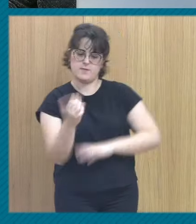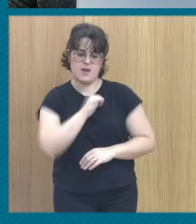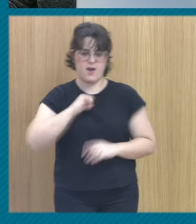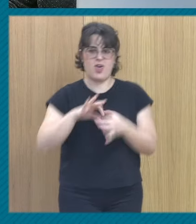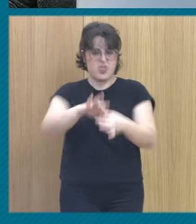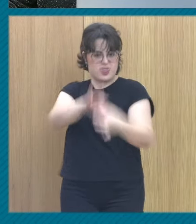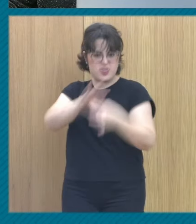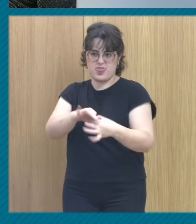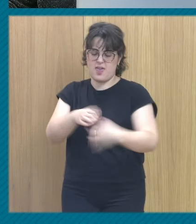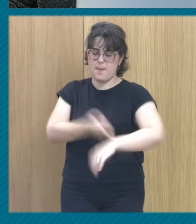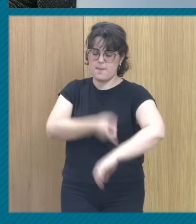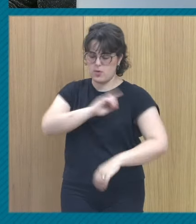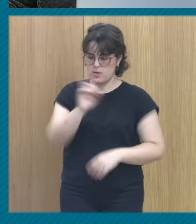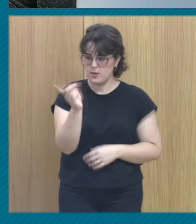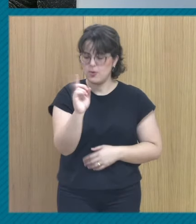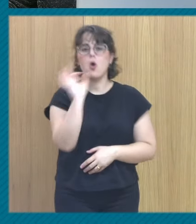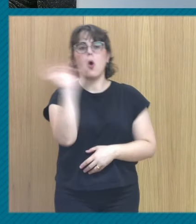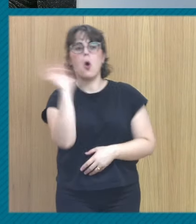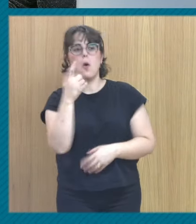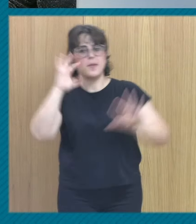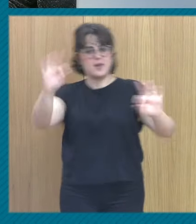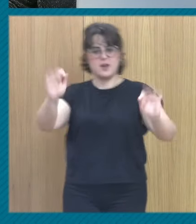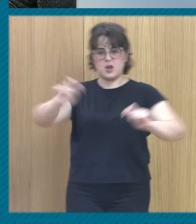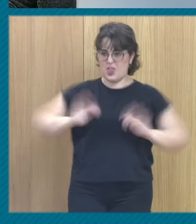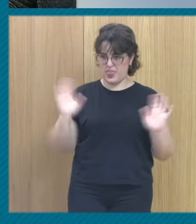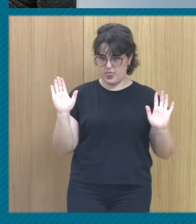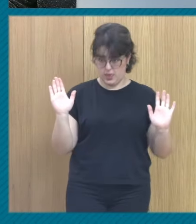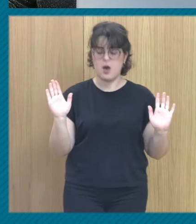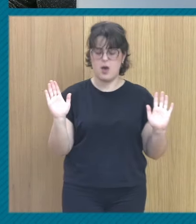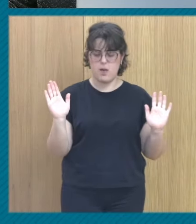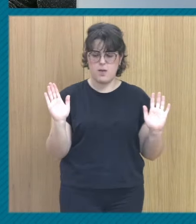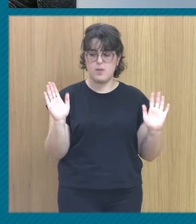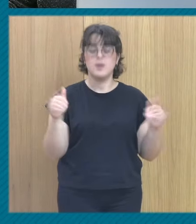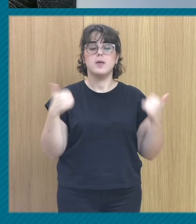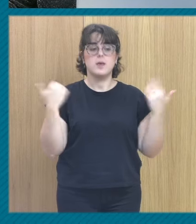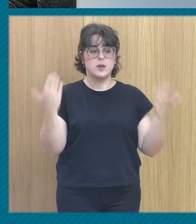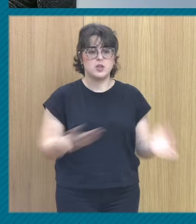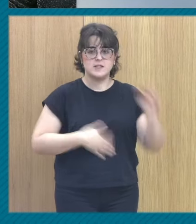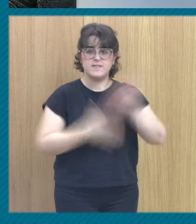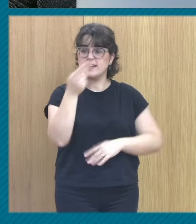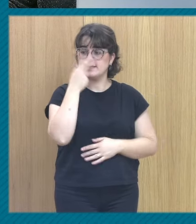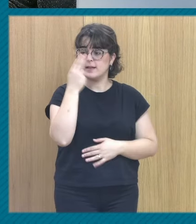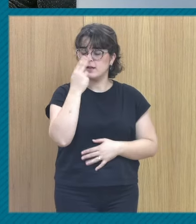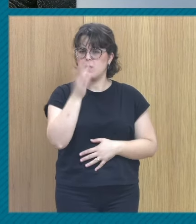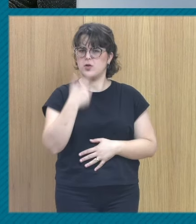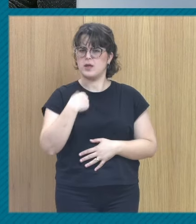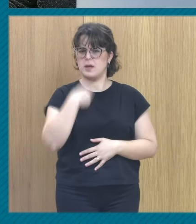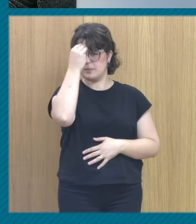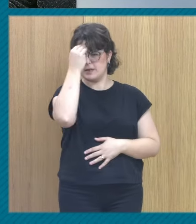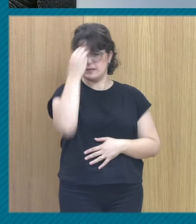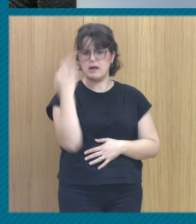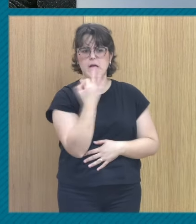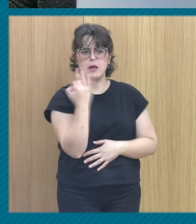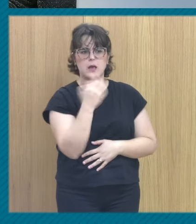conmigo no se conviertan en peligrosos o peligrosas para mí entonces es muy interesante porque uno piensa tiende a pensar